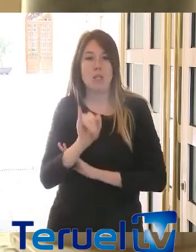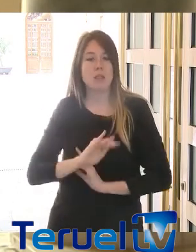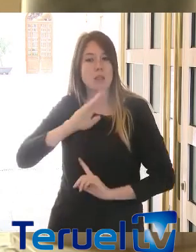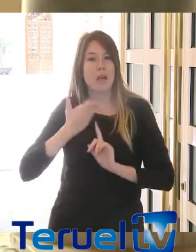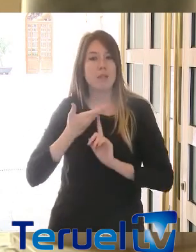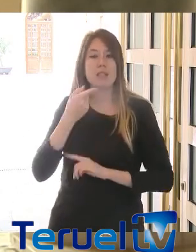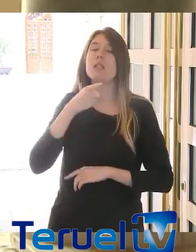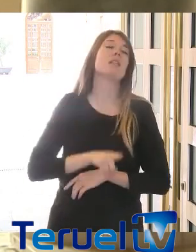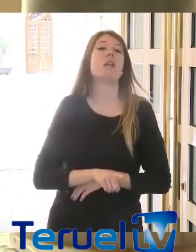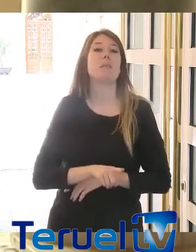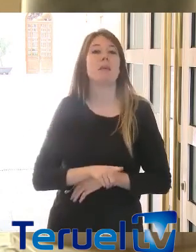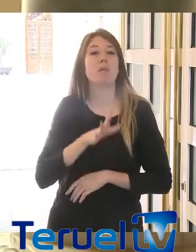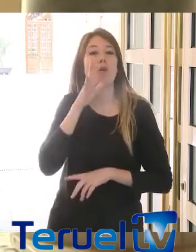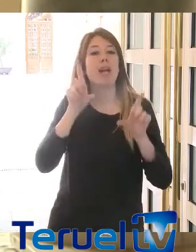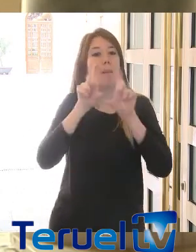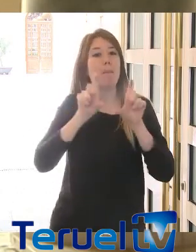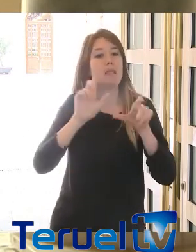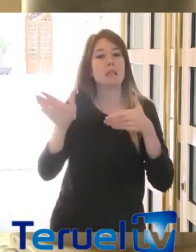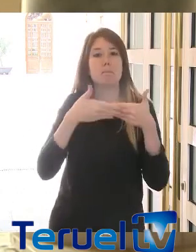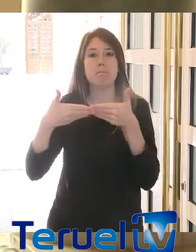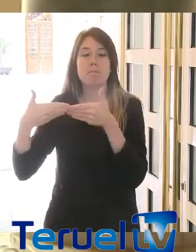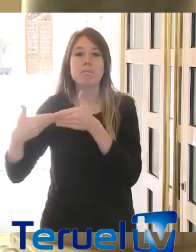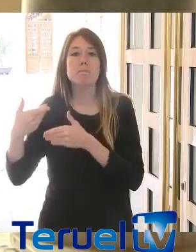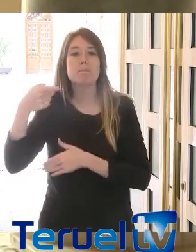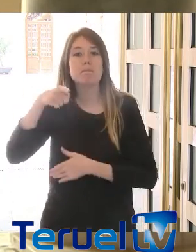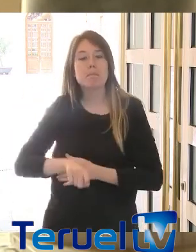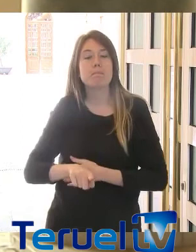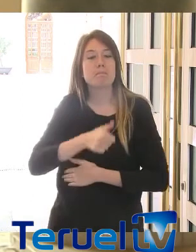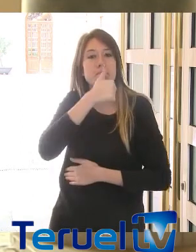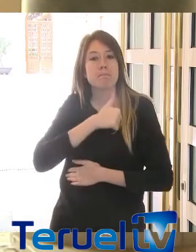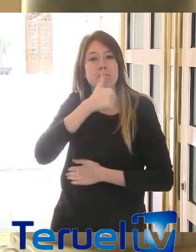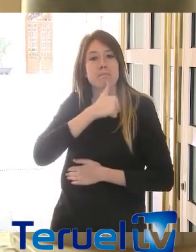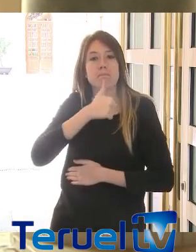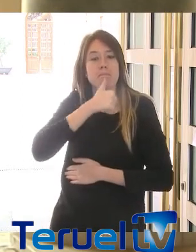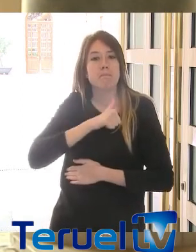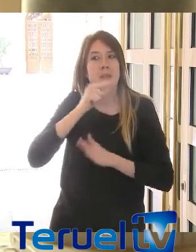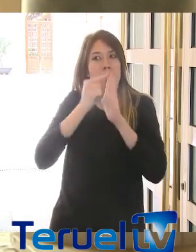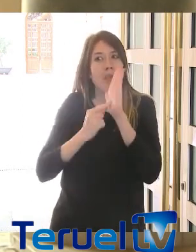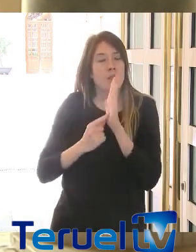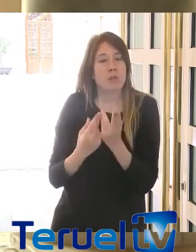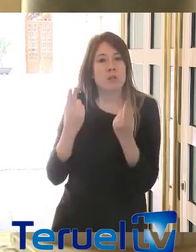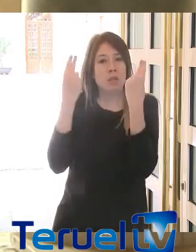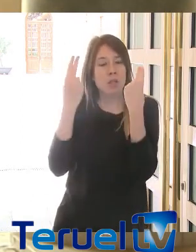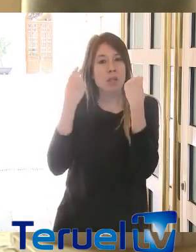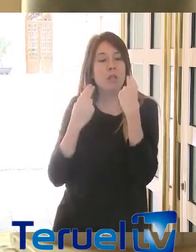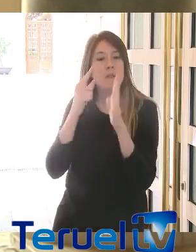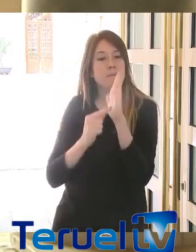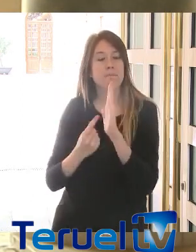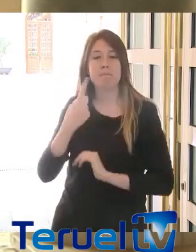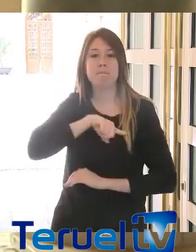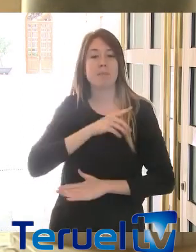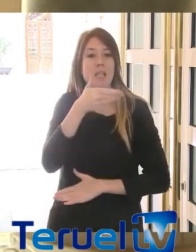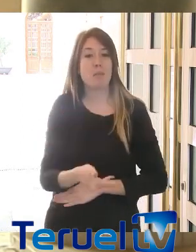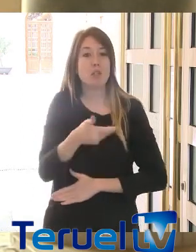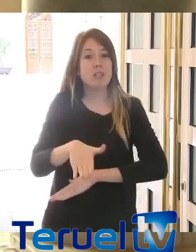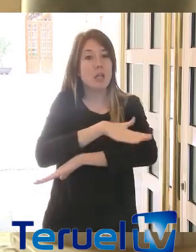con muchas empresas cerradas, con ingresos cero, soportando todos los gastos. Y, en ese sentido, creemos que es importante que, por